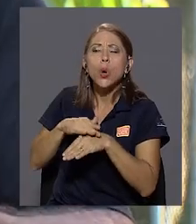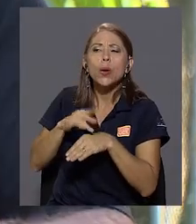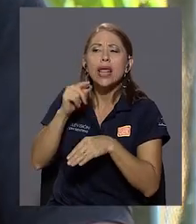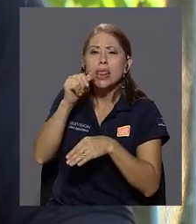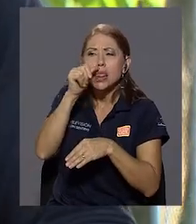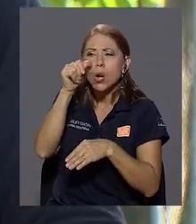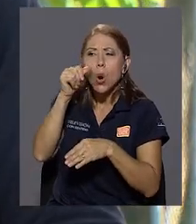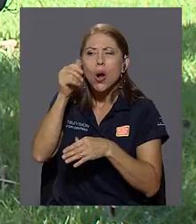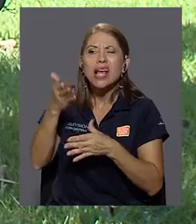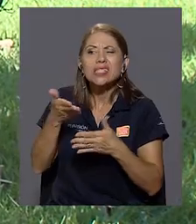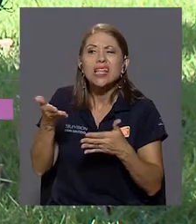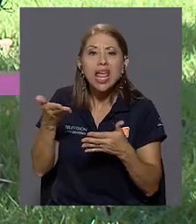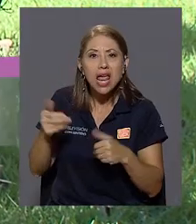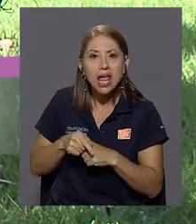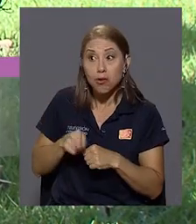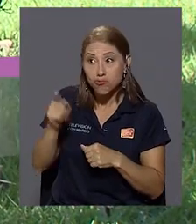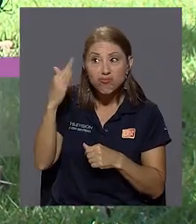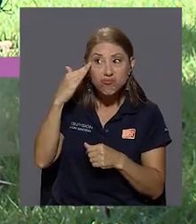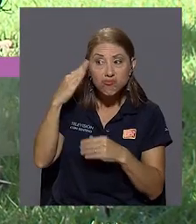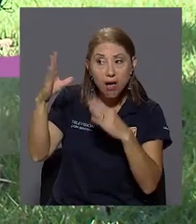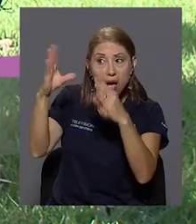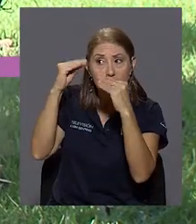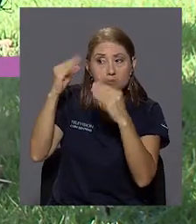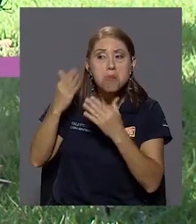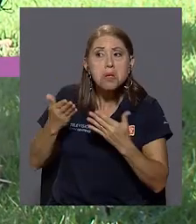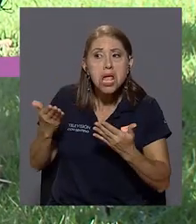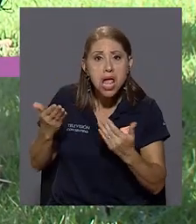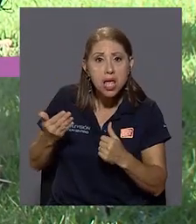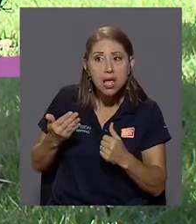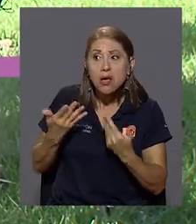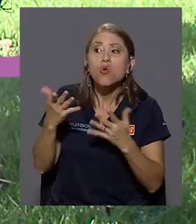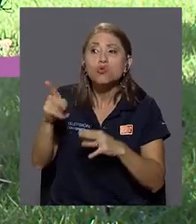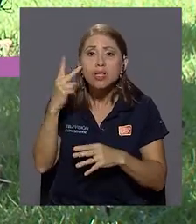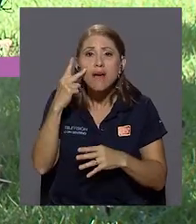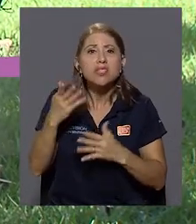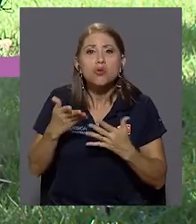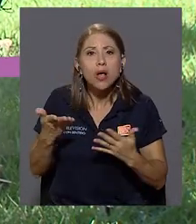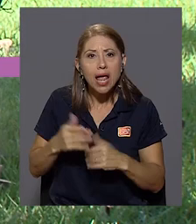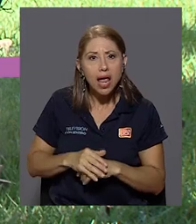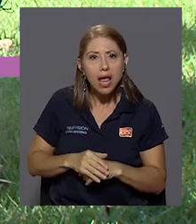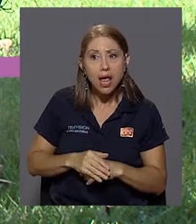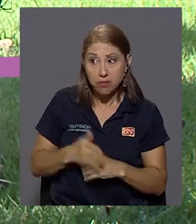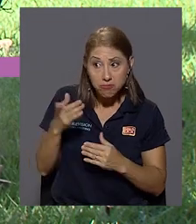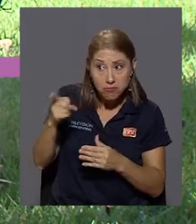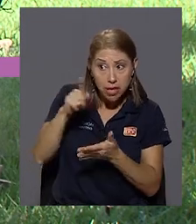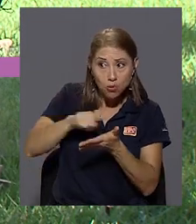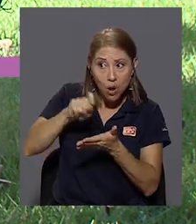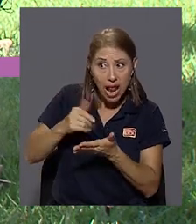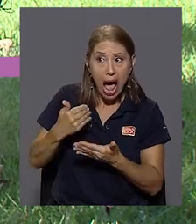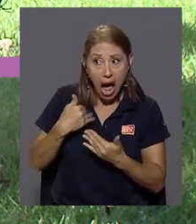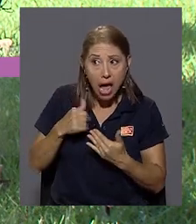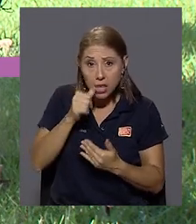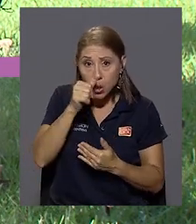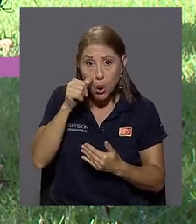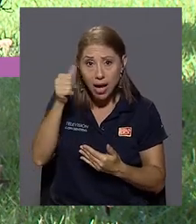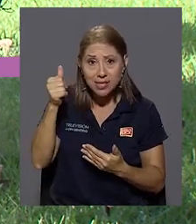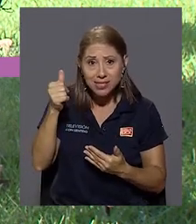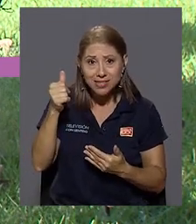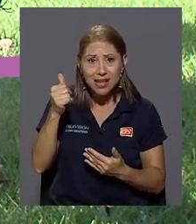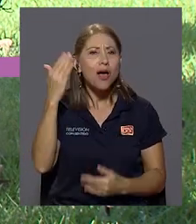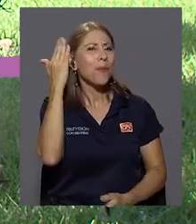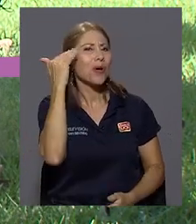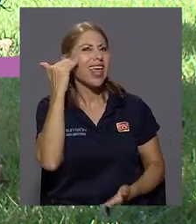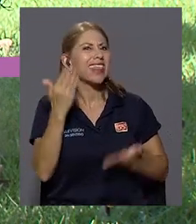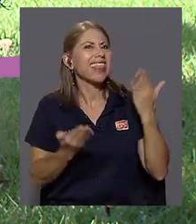¿qué has visto?, ¿hay drogas en la escuela?, ¿por qué?, porque tal vez alguien pueda decir o